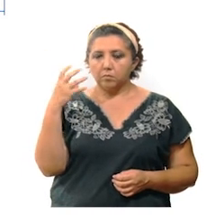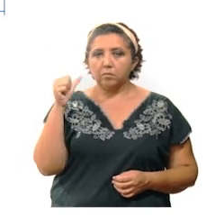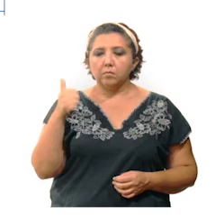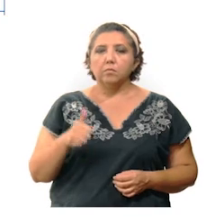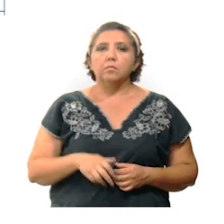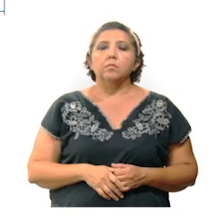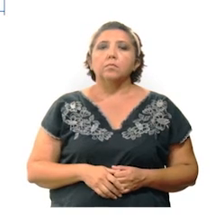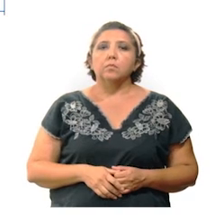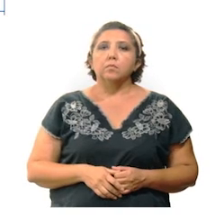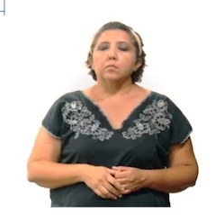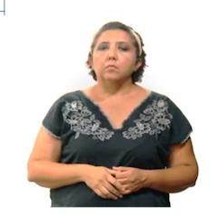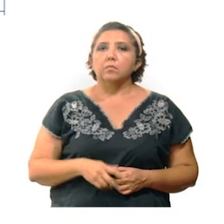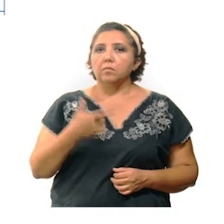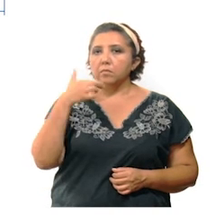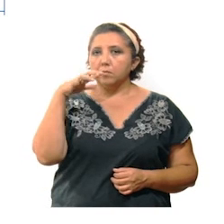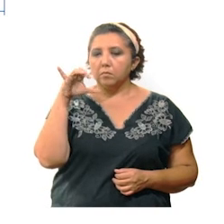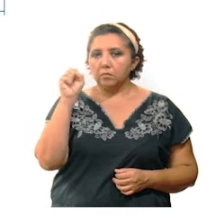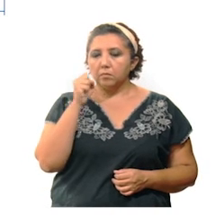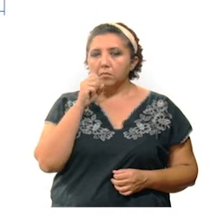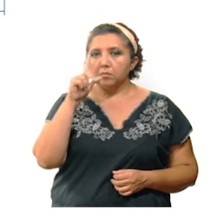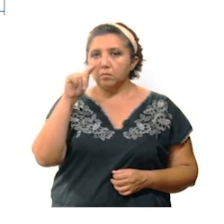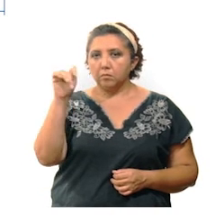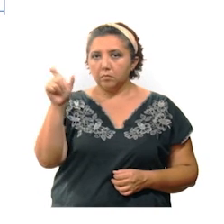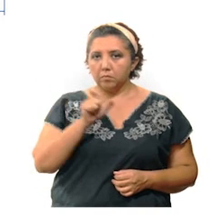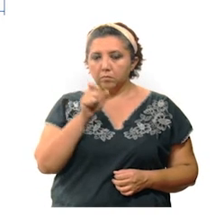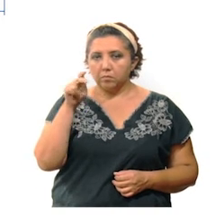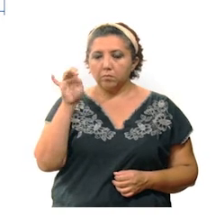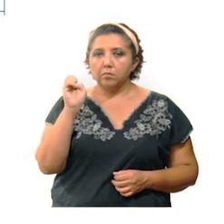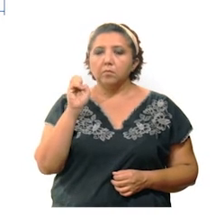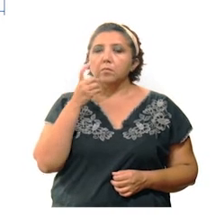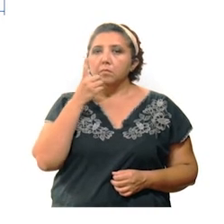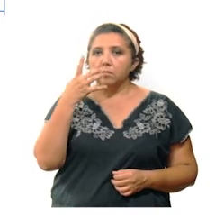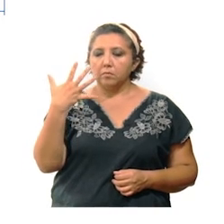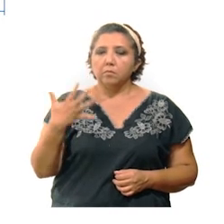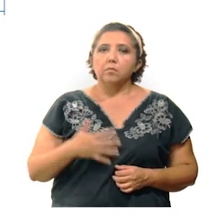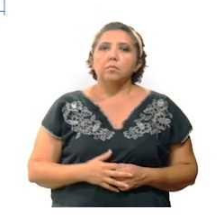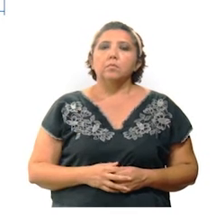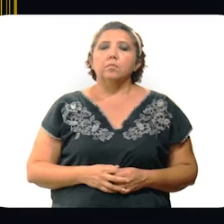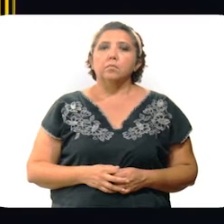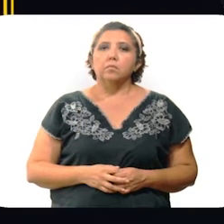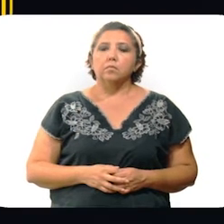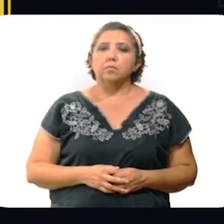6, García Ginerestis, Tlaxcacalo, Pichén y Brisas del Bosque 5.